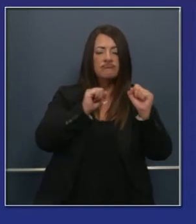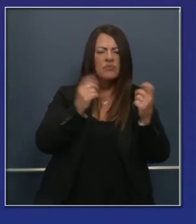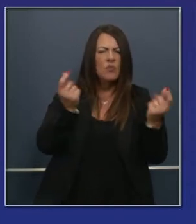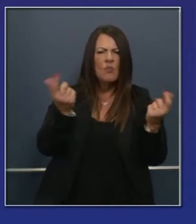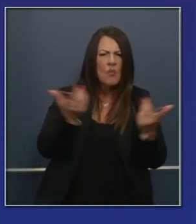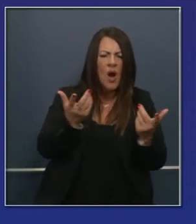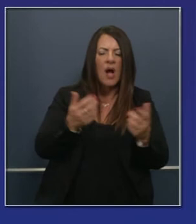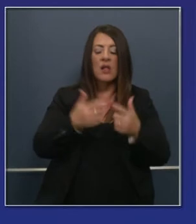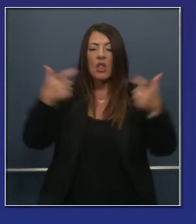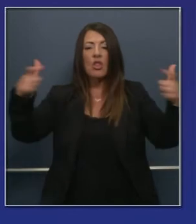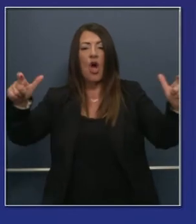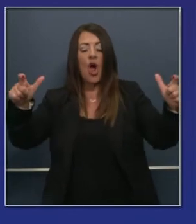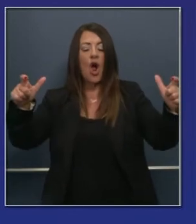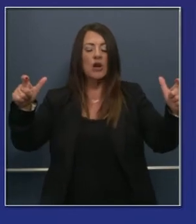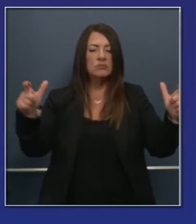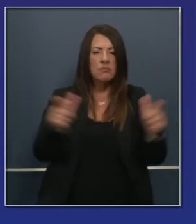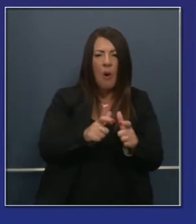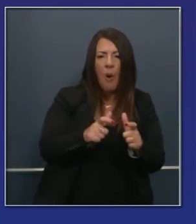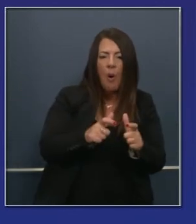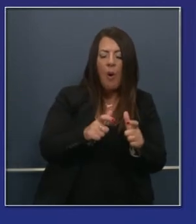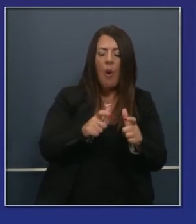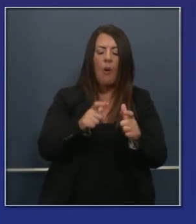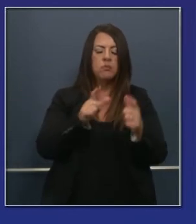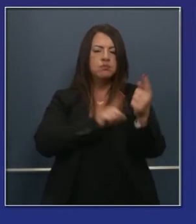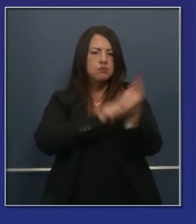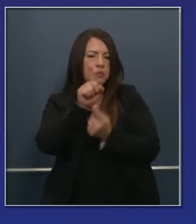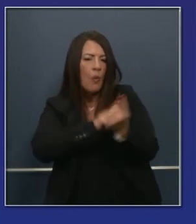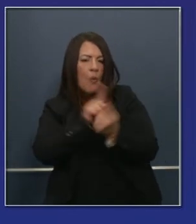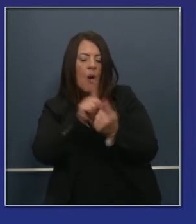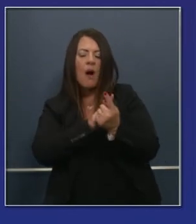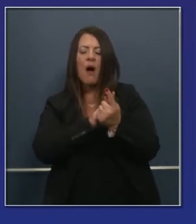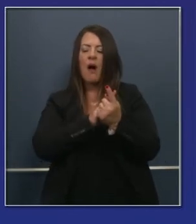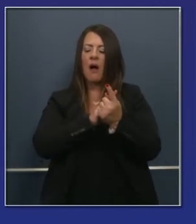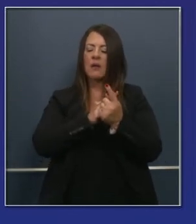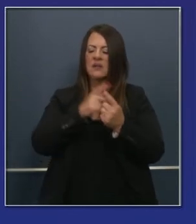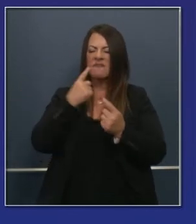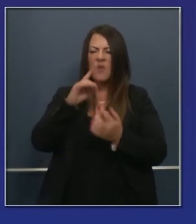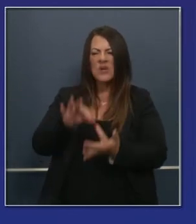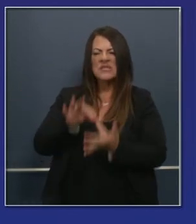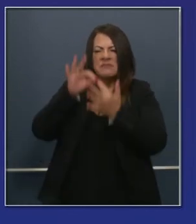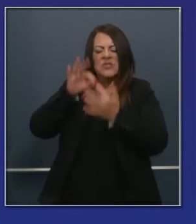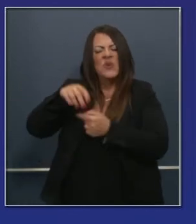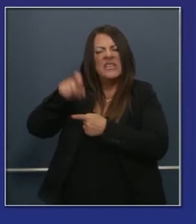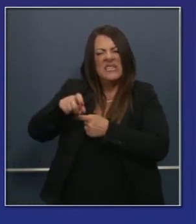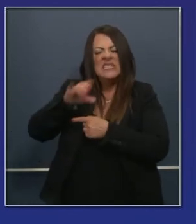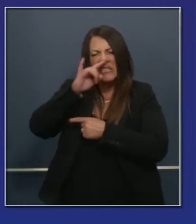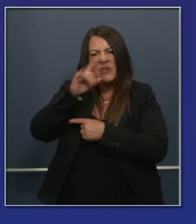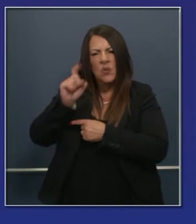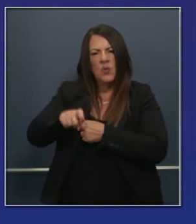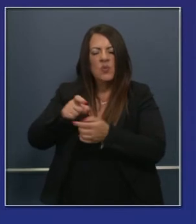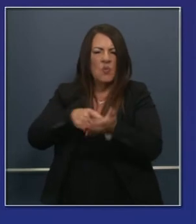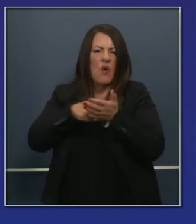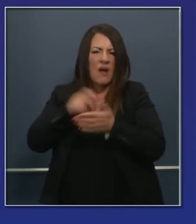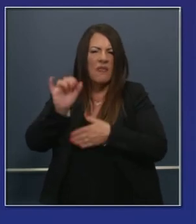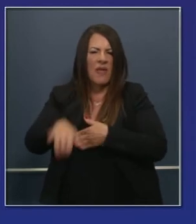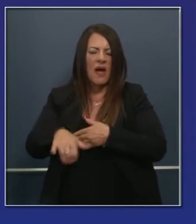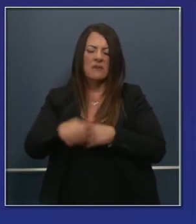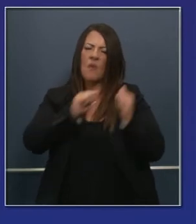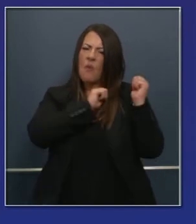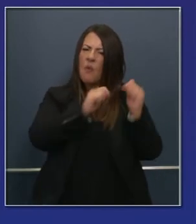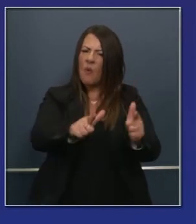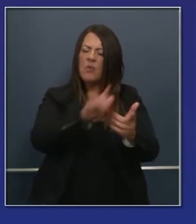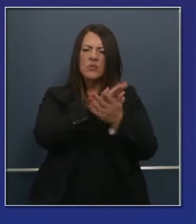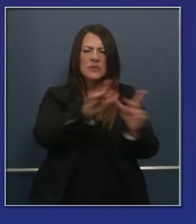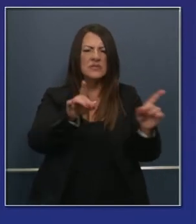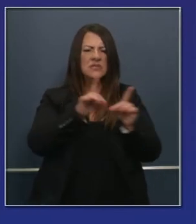física, y grupos grandes y pequeños de individual, clases individual para cumplir con las necesidades